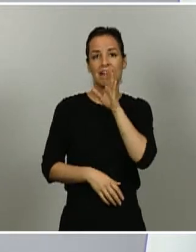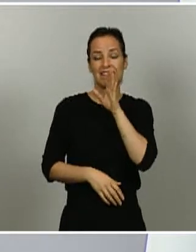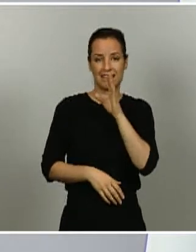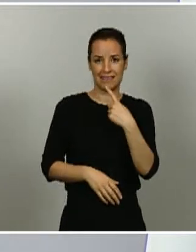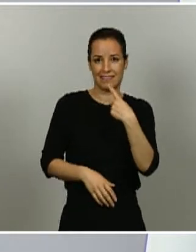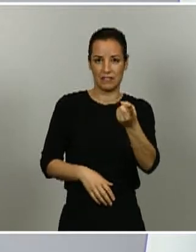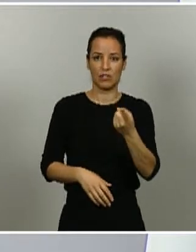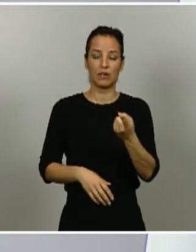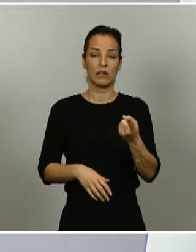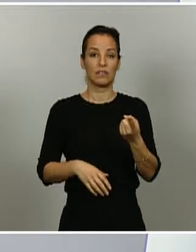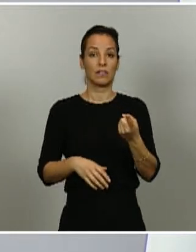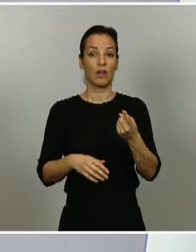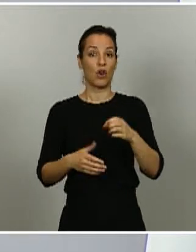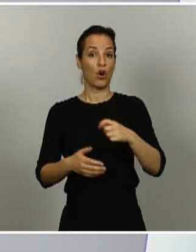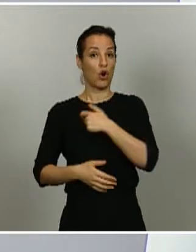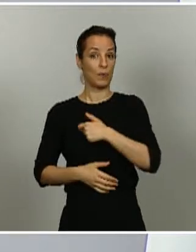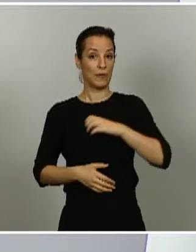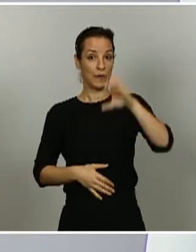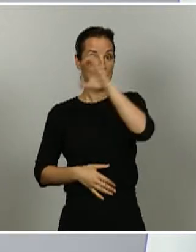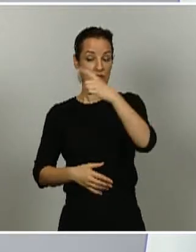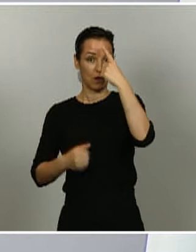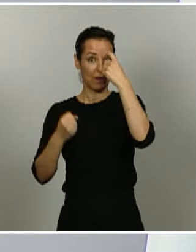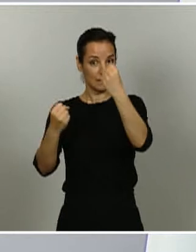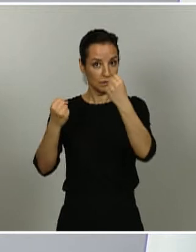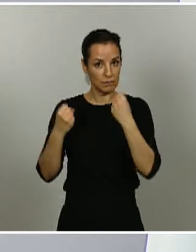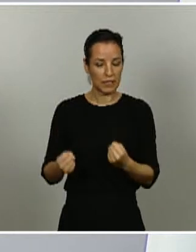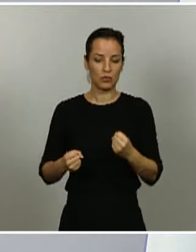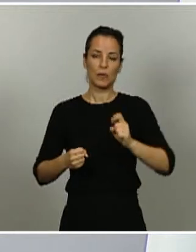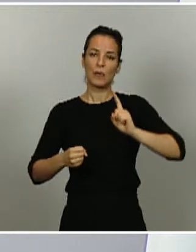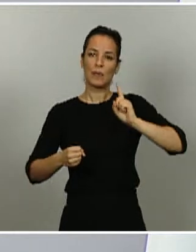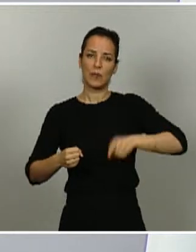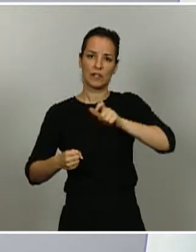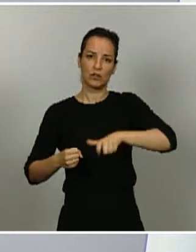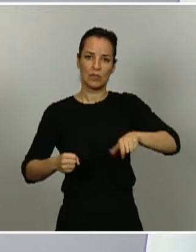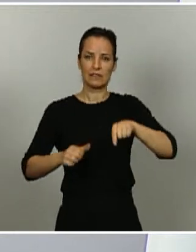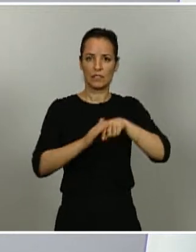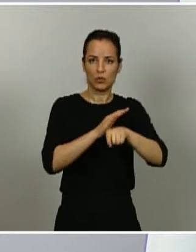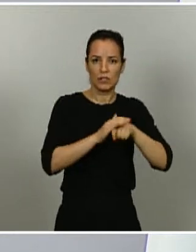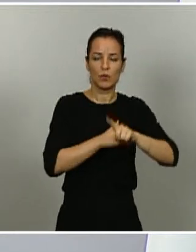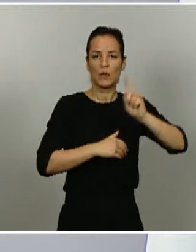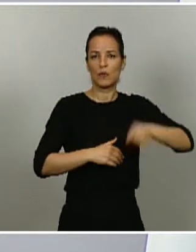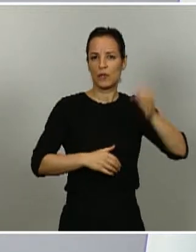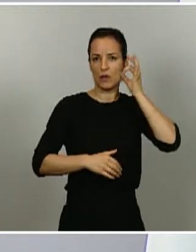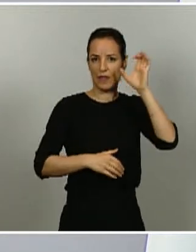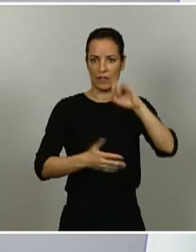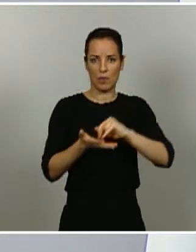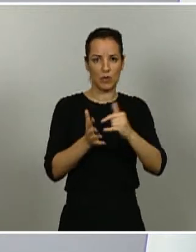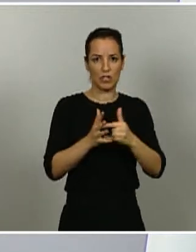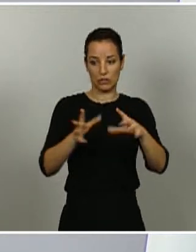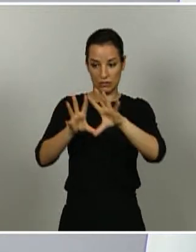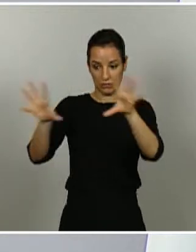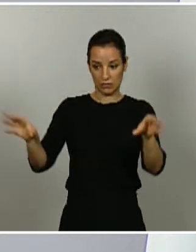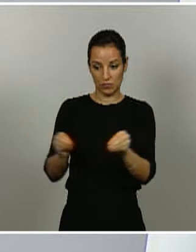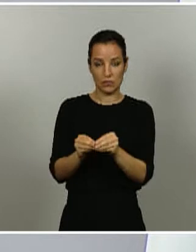conclusiones del comité científico y de los expertos y de los propios directores ejecutivos y directoras científicas del proyecto, estos resultados primeras vienen a